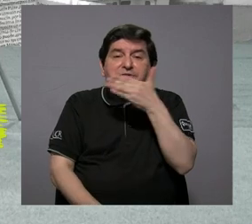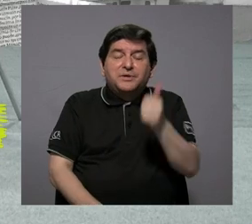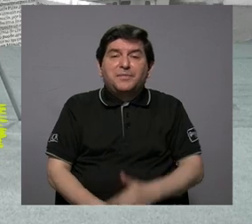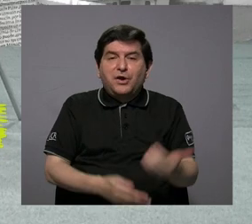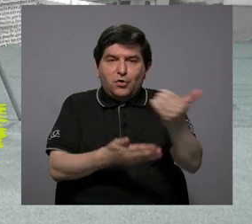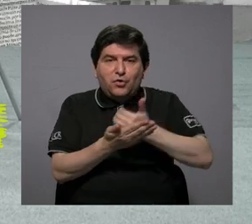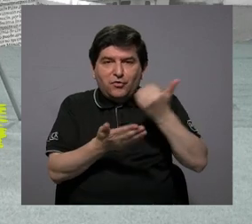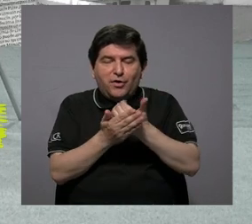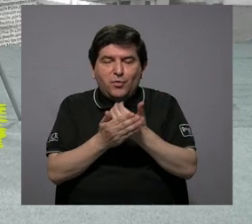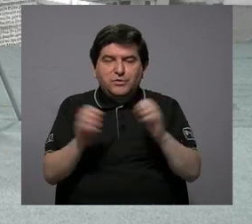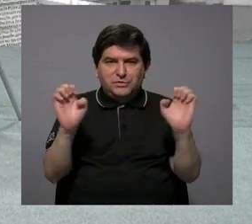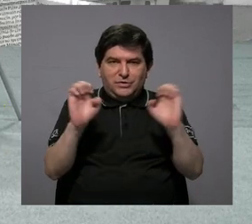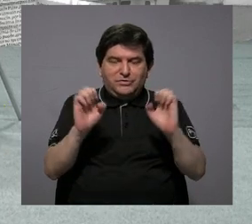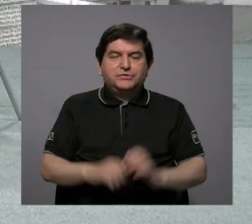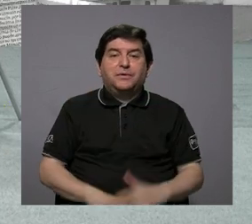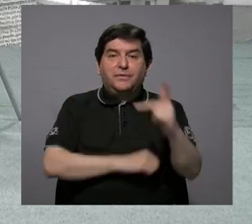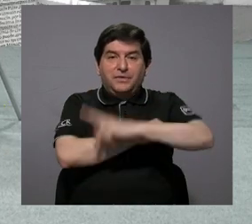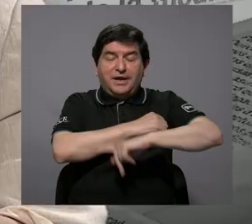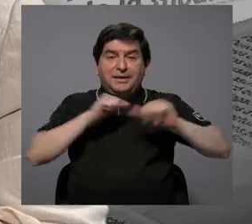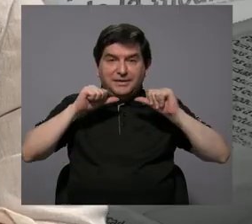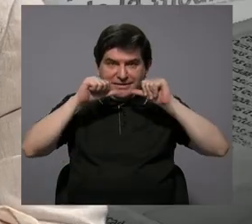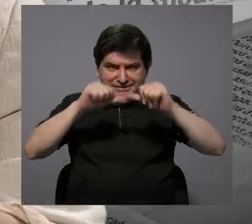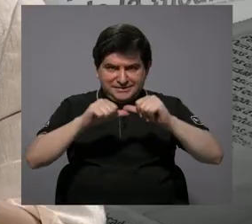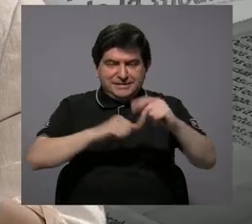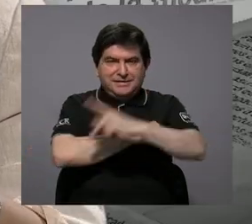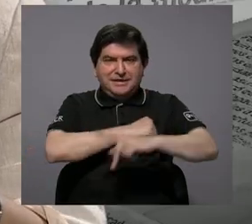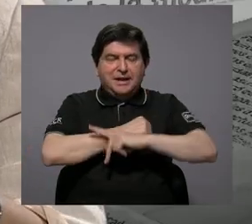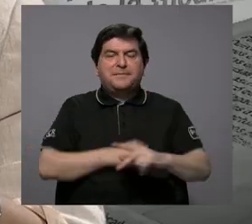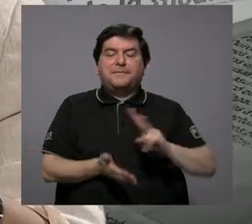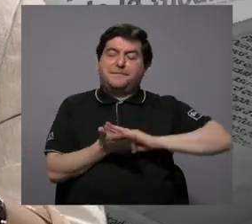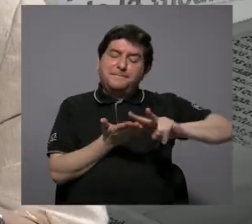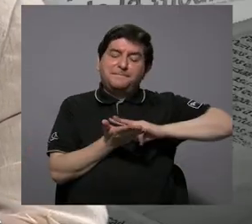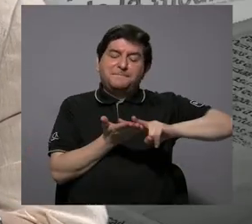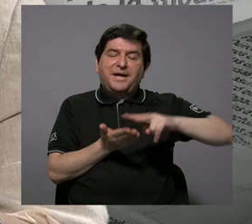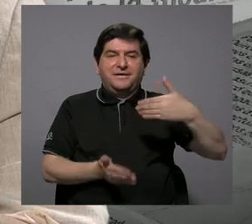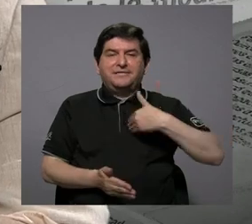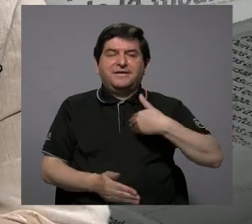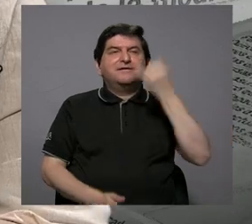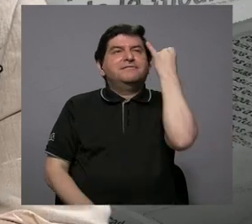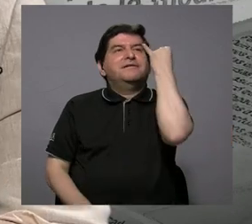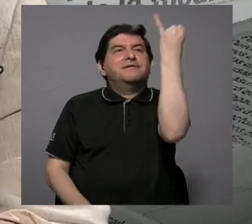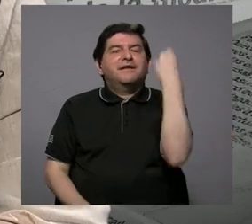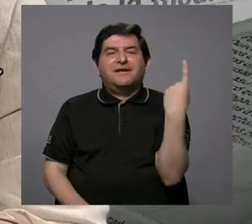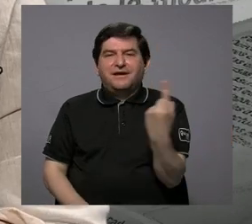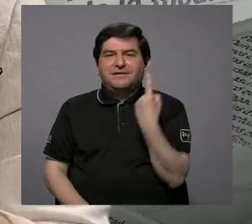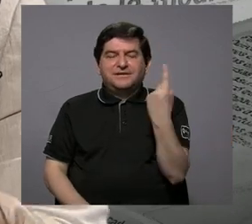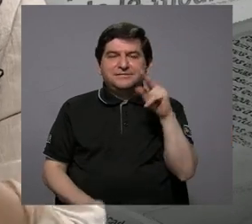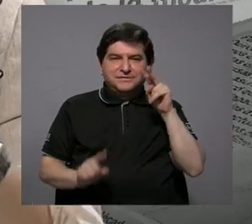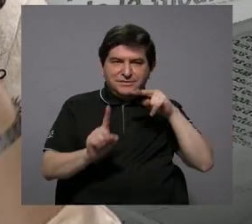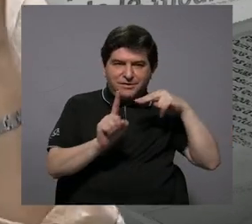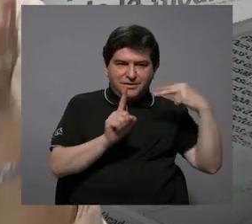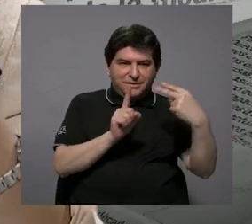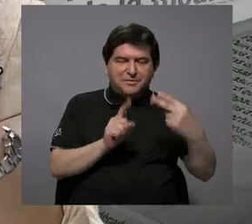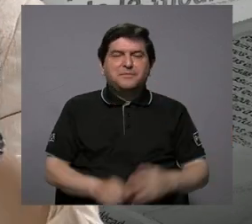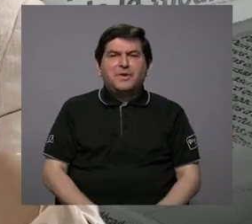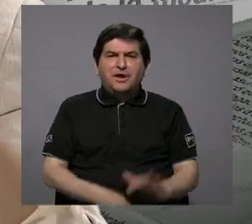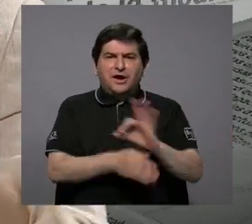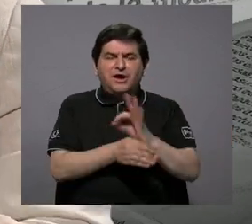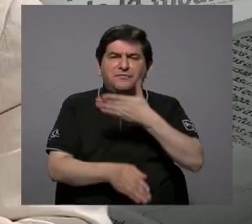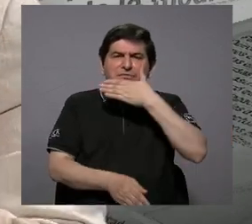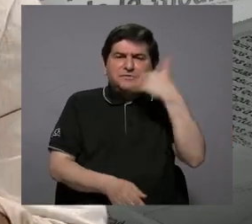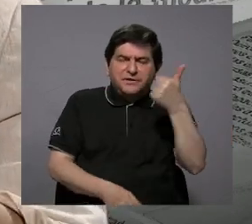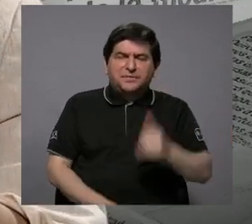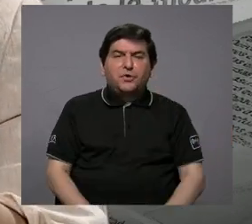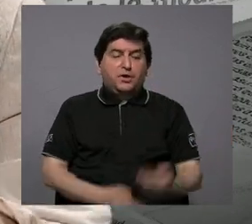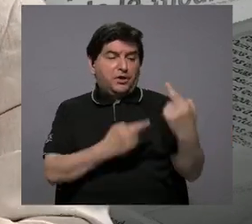aprovechamiento de los recursos de forma energética, que nuestro país siga siendo ese país verde que tiene esa iniciativa de siempre mirar hacia